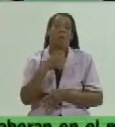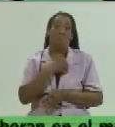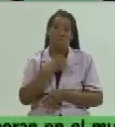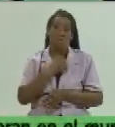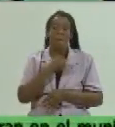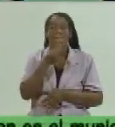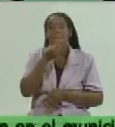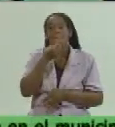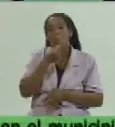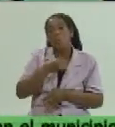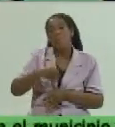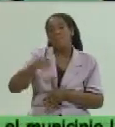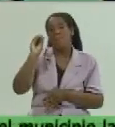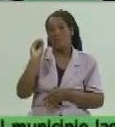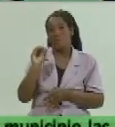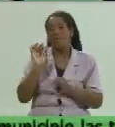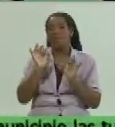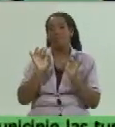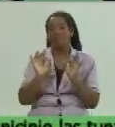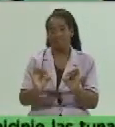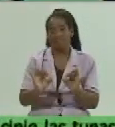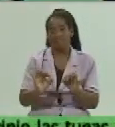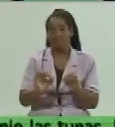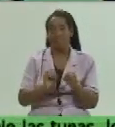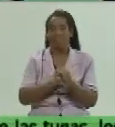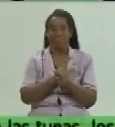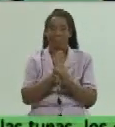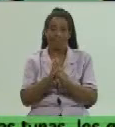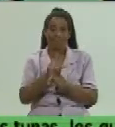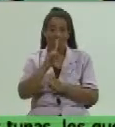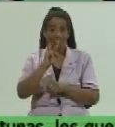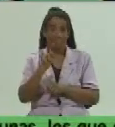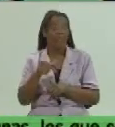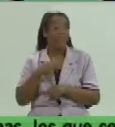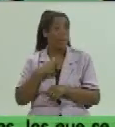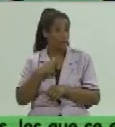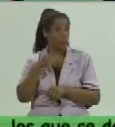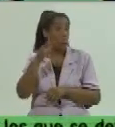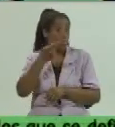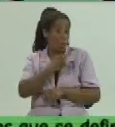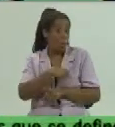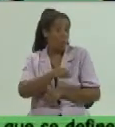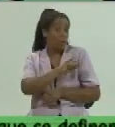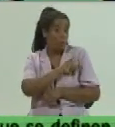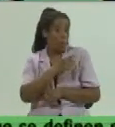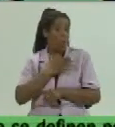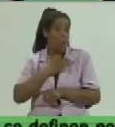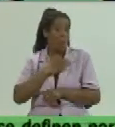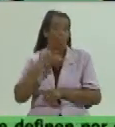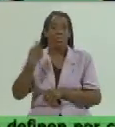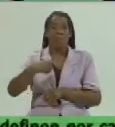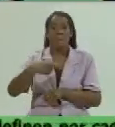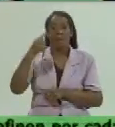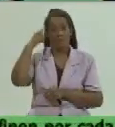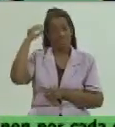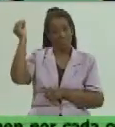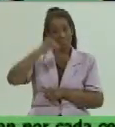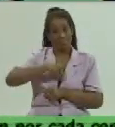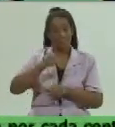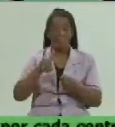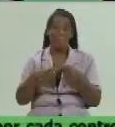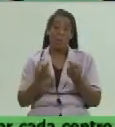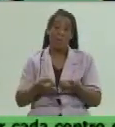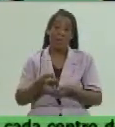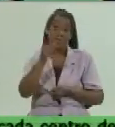positividad al SARS-CoV-2. O que creo que son cuestiones que nuestro pueblo debe conocer porque estos pacientes